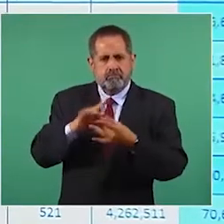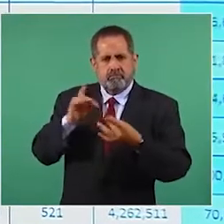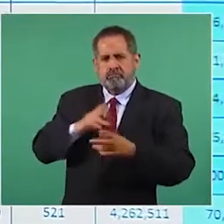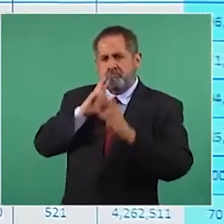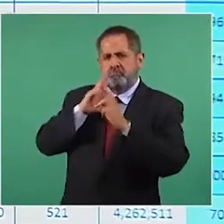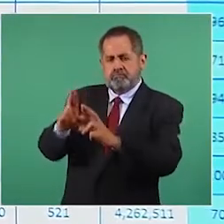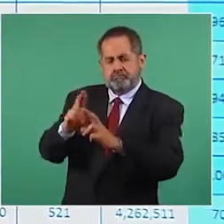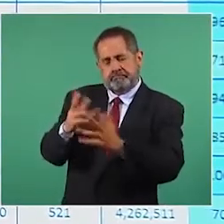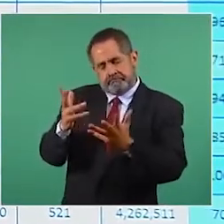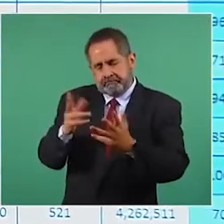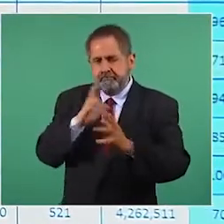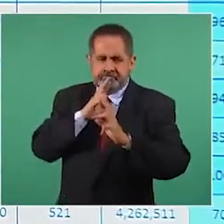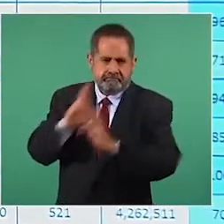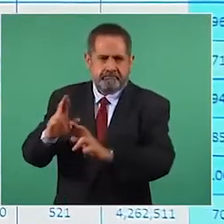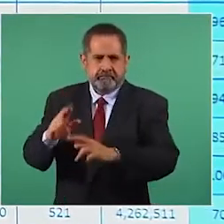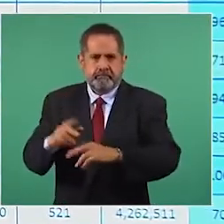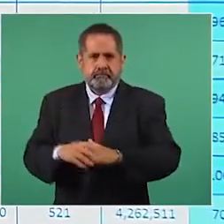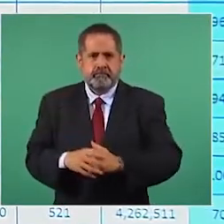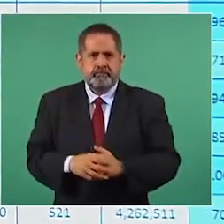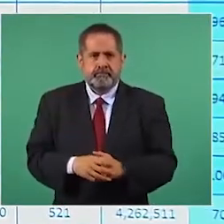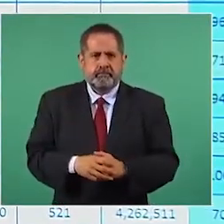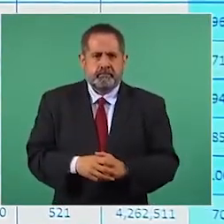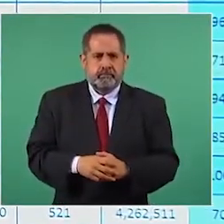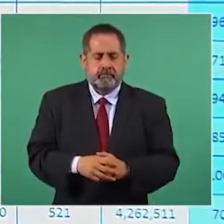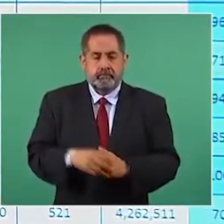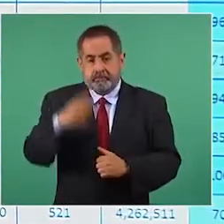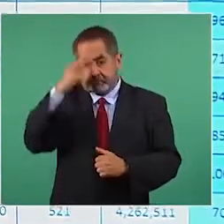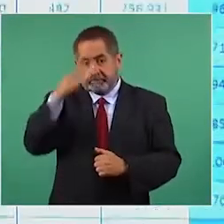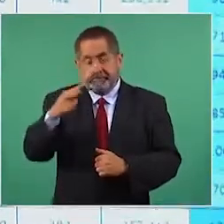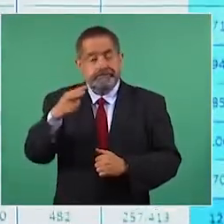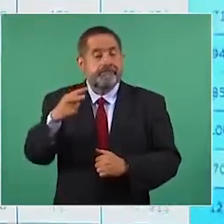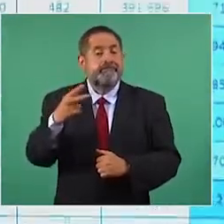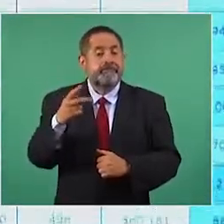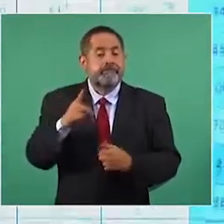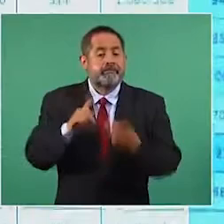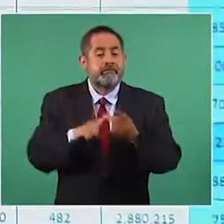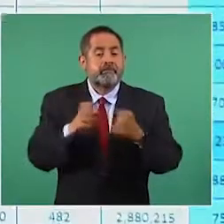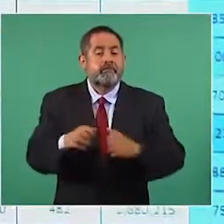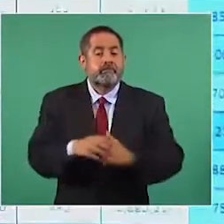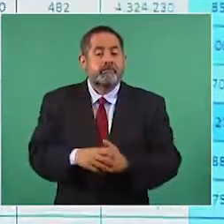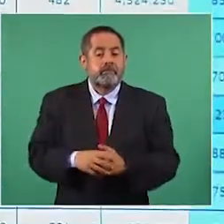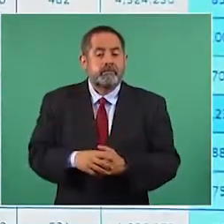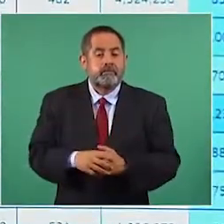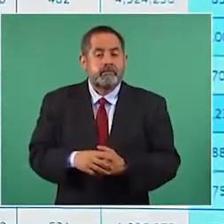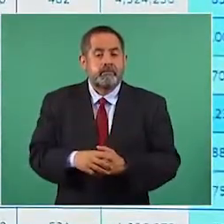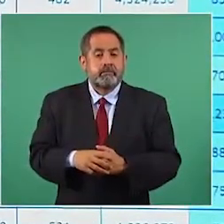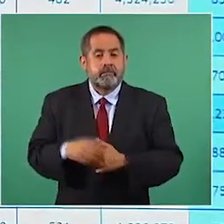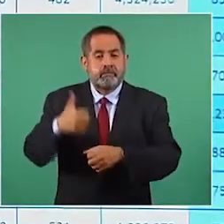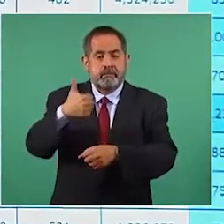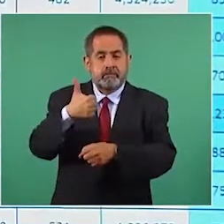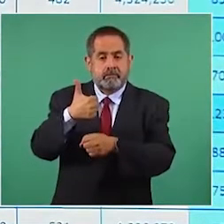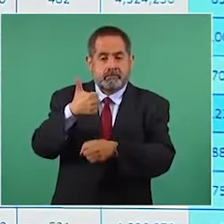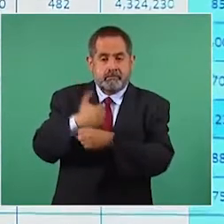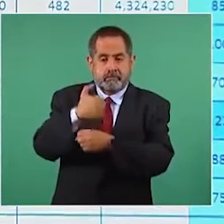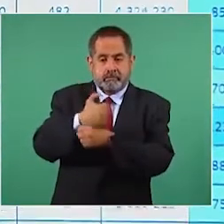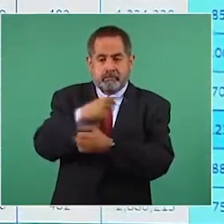respuesta así. México ocupa el sexto lugar,